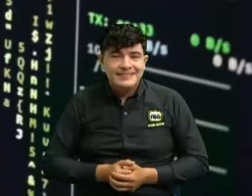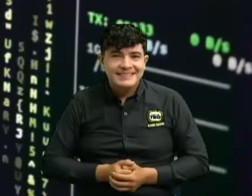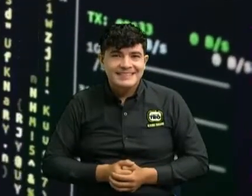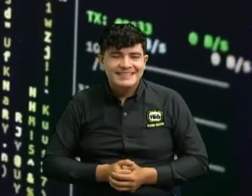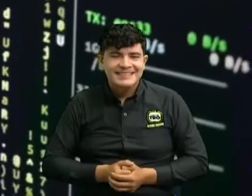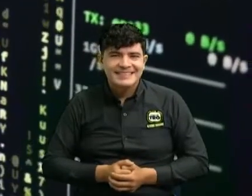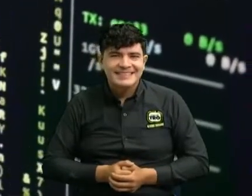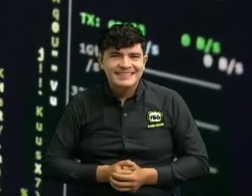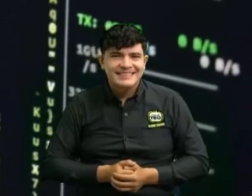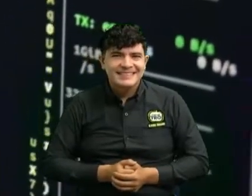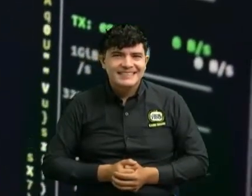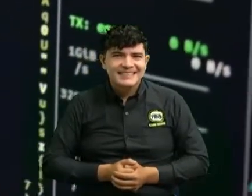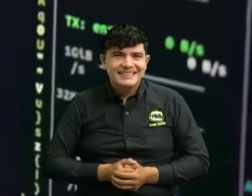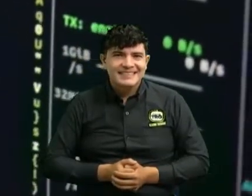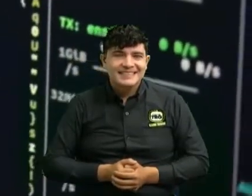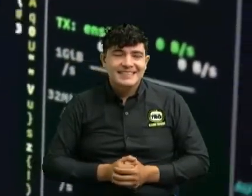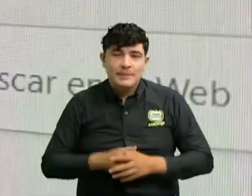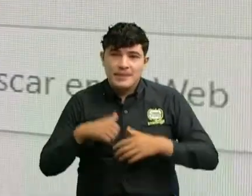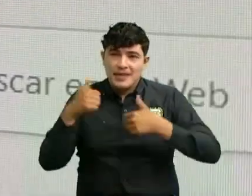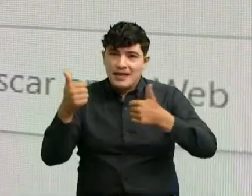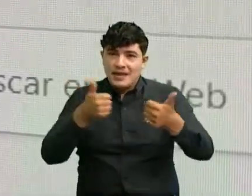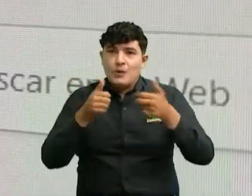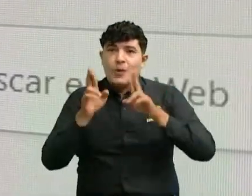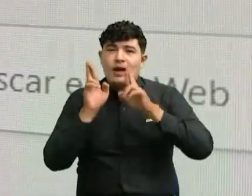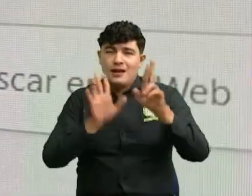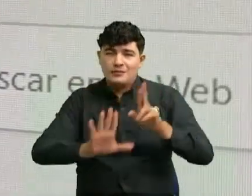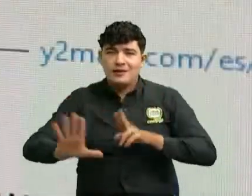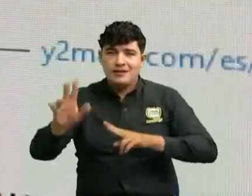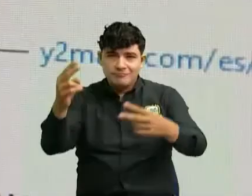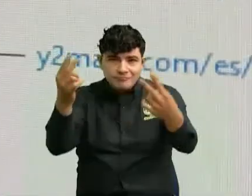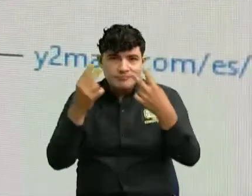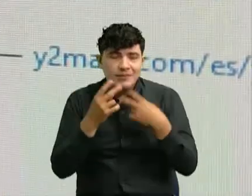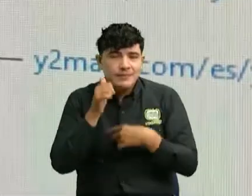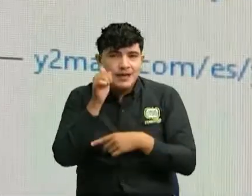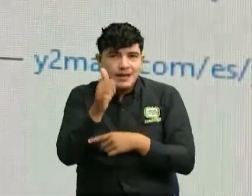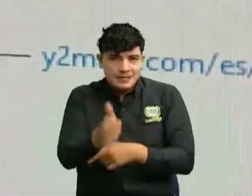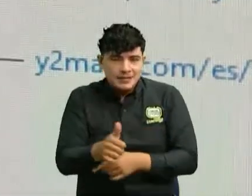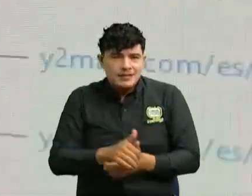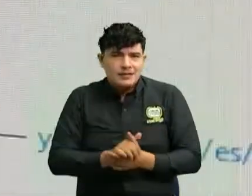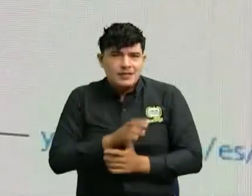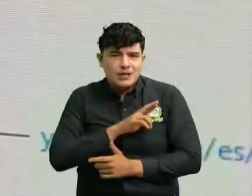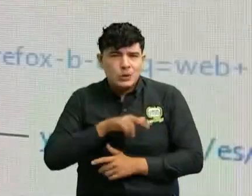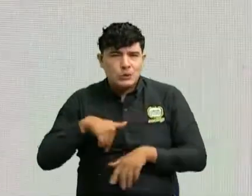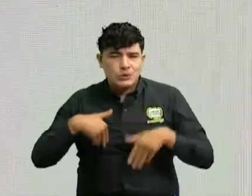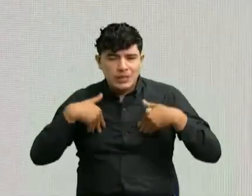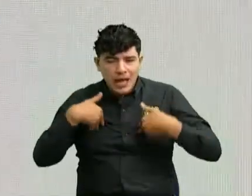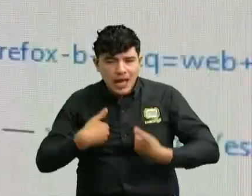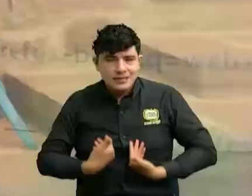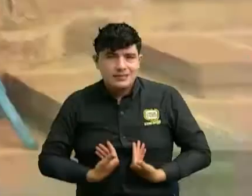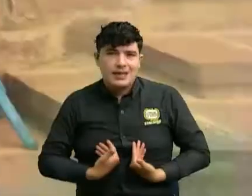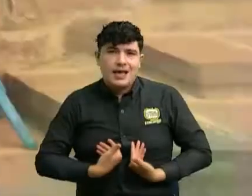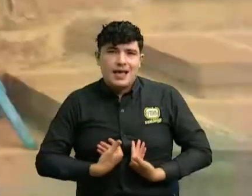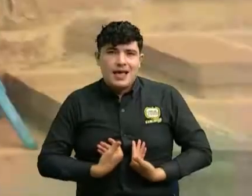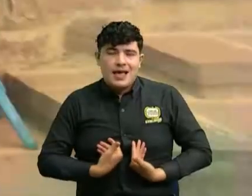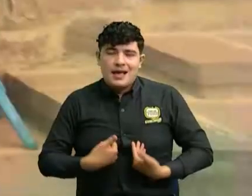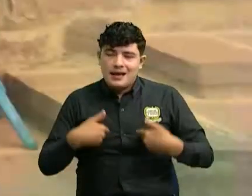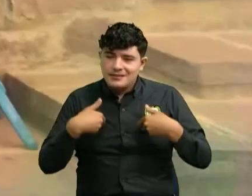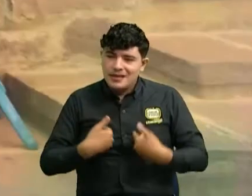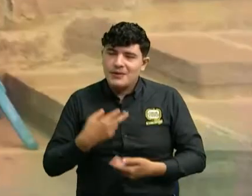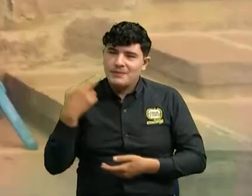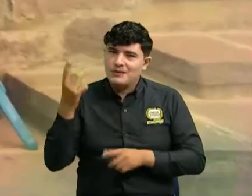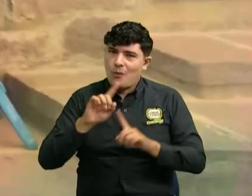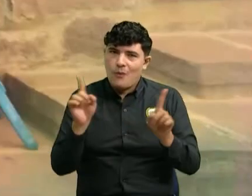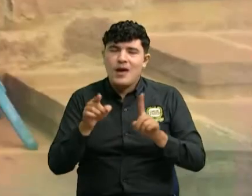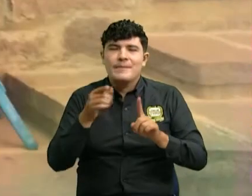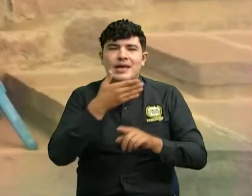bueno esperemos que estén en sintonía también mañana y no nos cansan avanzamos de repetirles prevenir es mejor prevenir